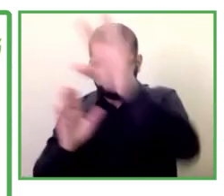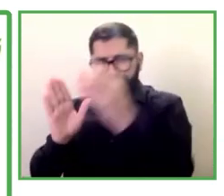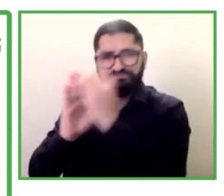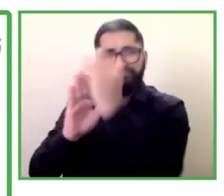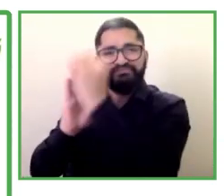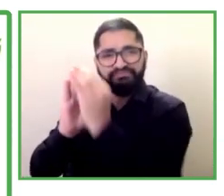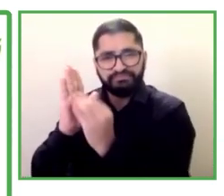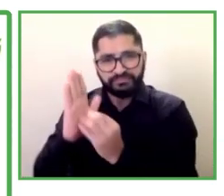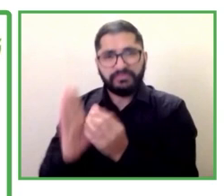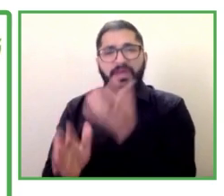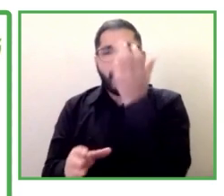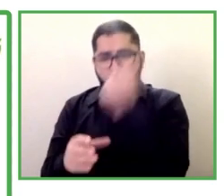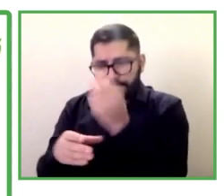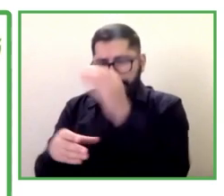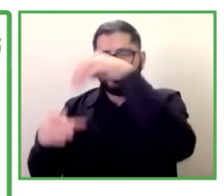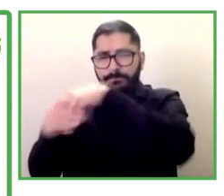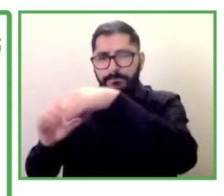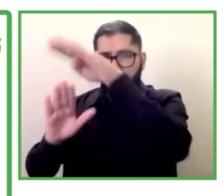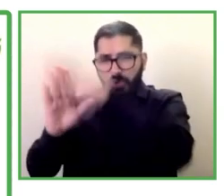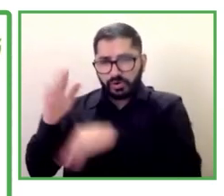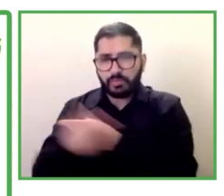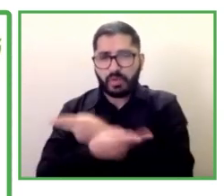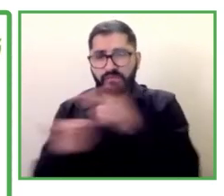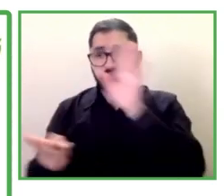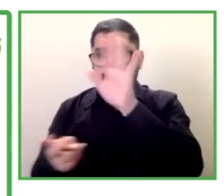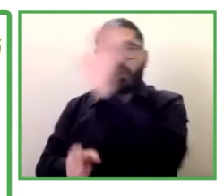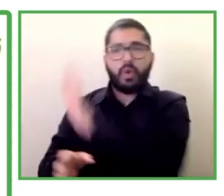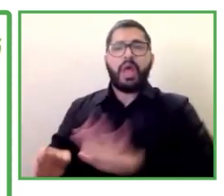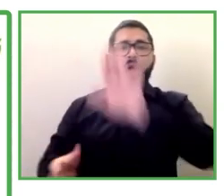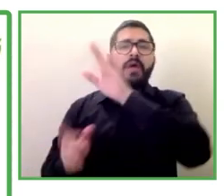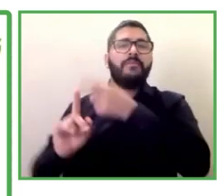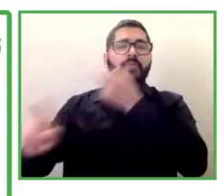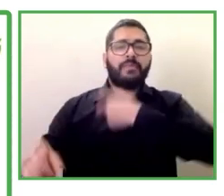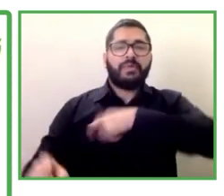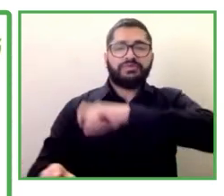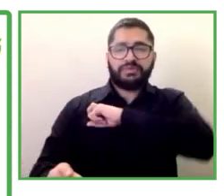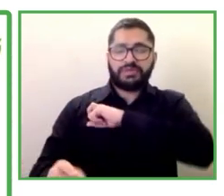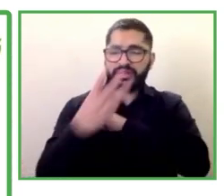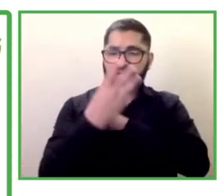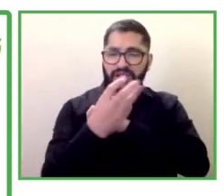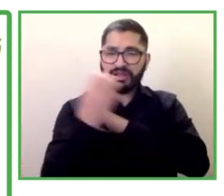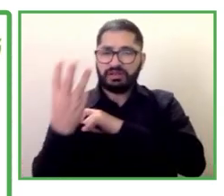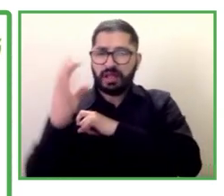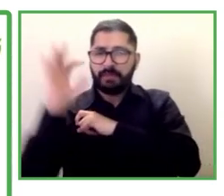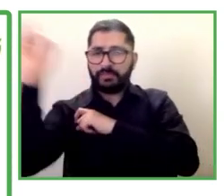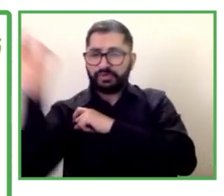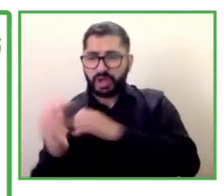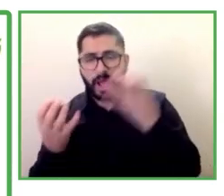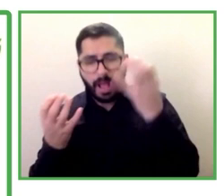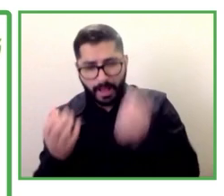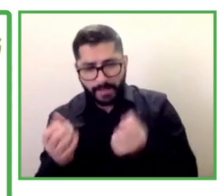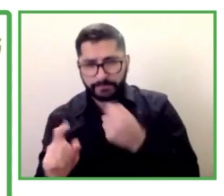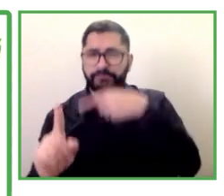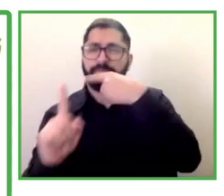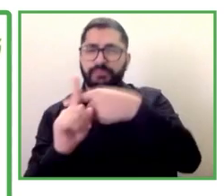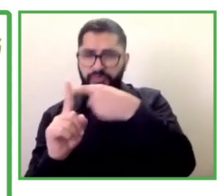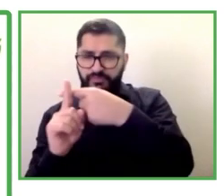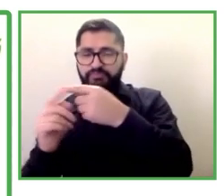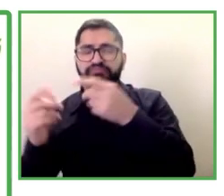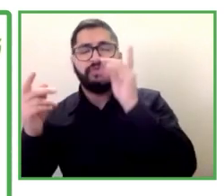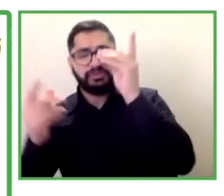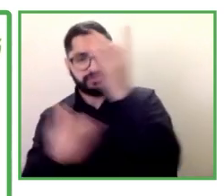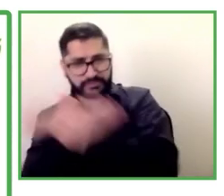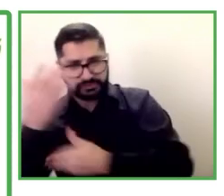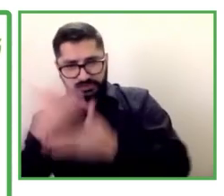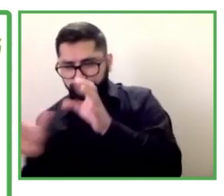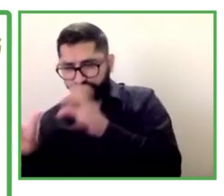no suelen alcanzar un grado del 33% en la valoración de discapacidad que realizan los órganos competentes sin